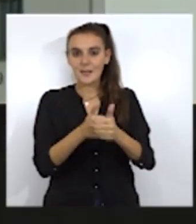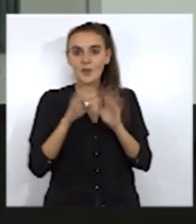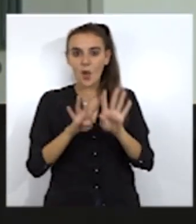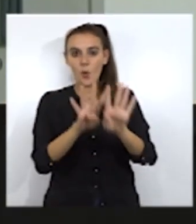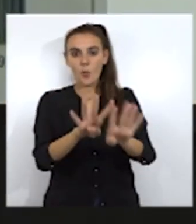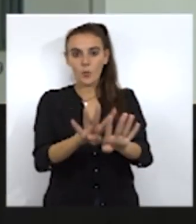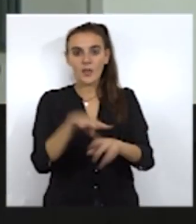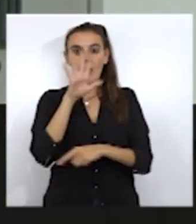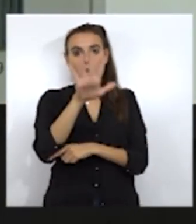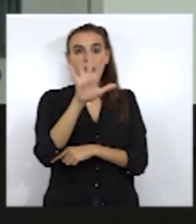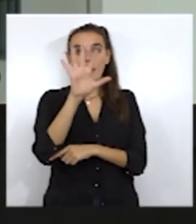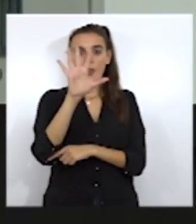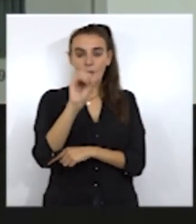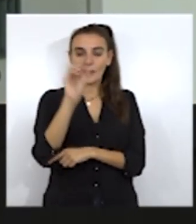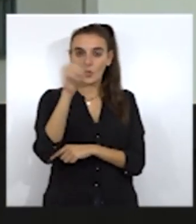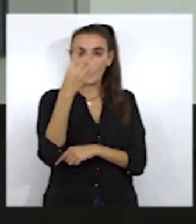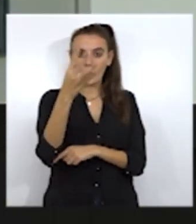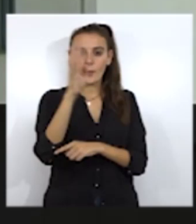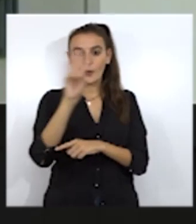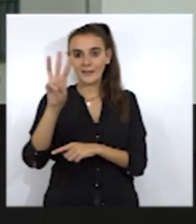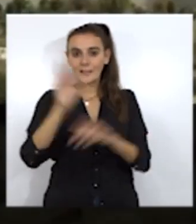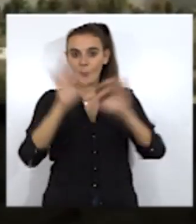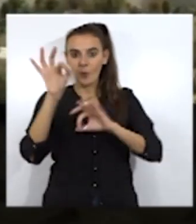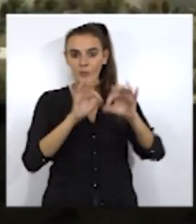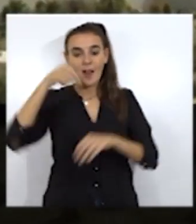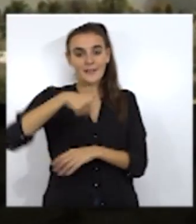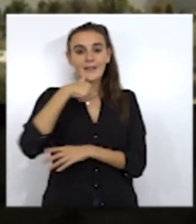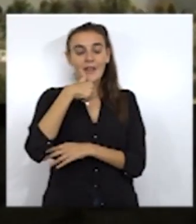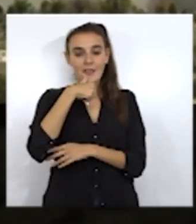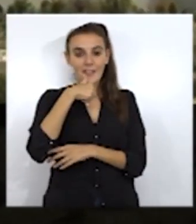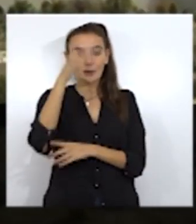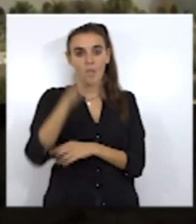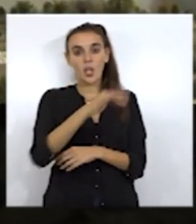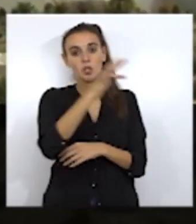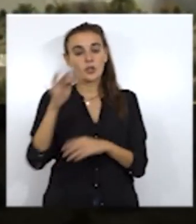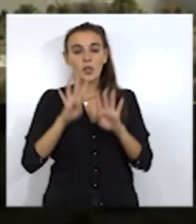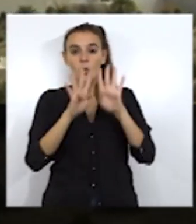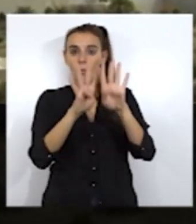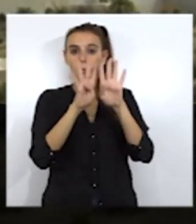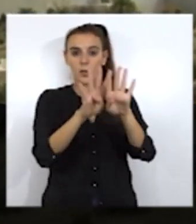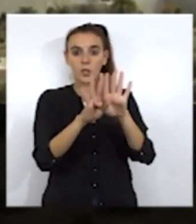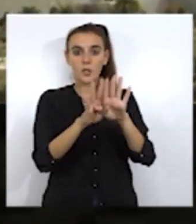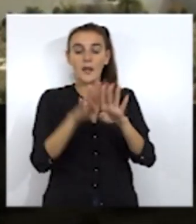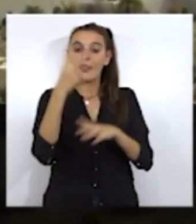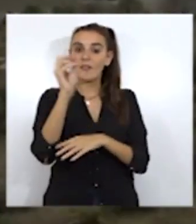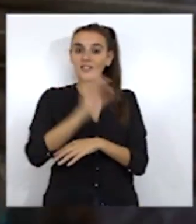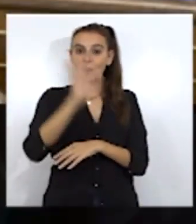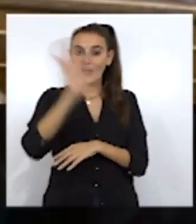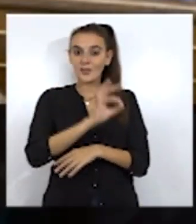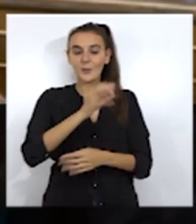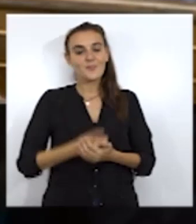sido del 50,43%. En nuestra ciudad, el seguimiento total de esta huelga ha sido de casi el 20%.